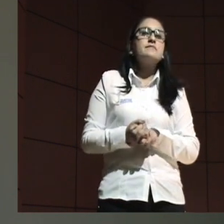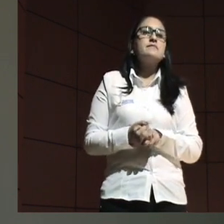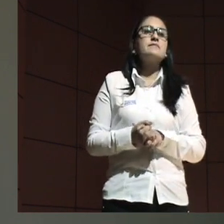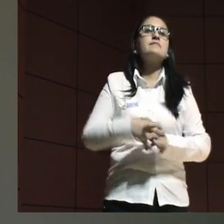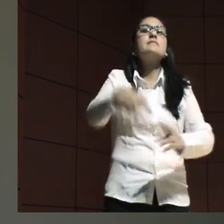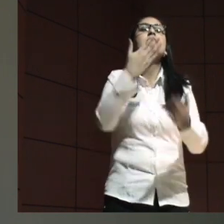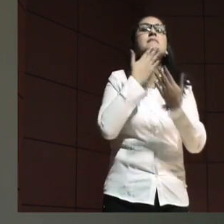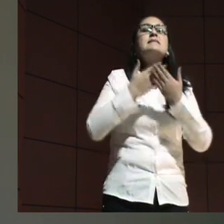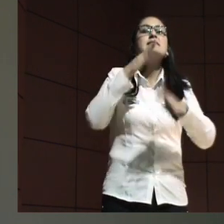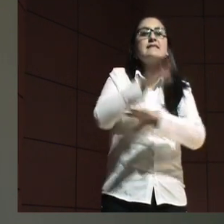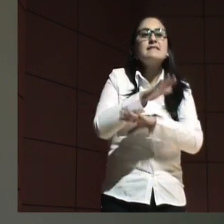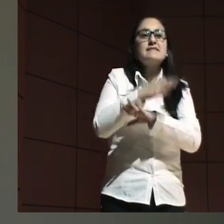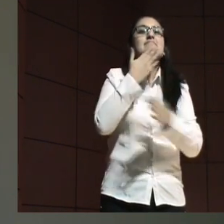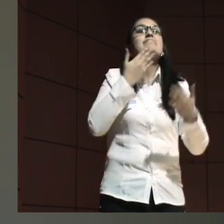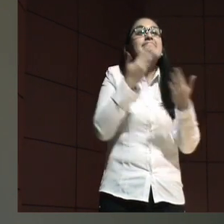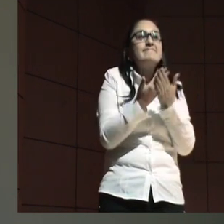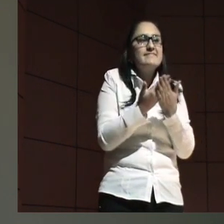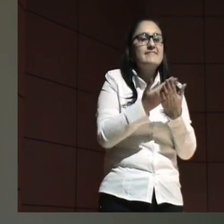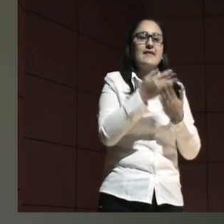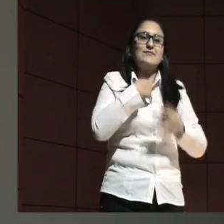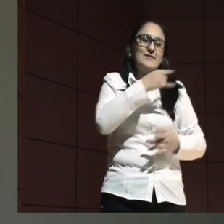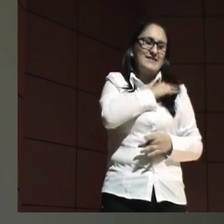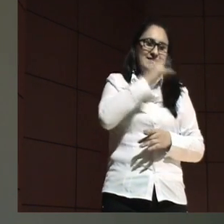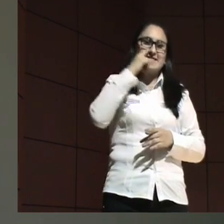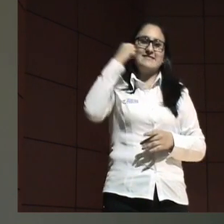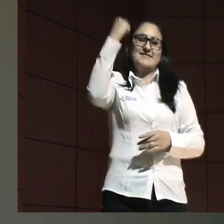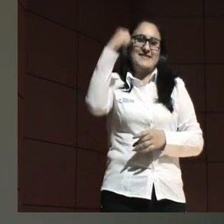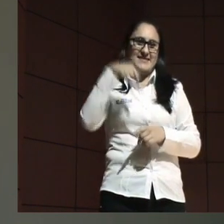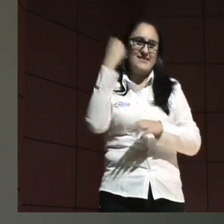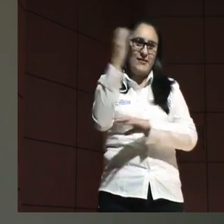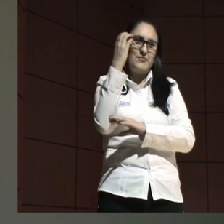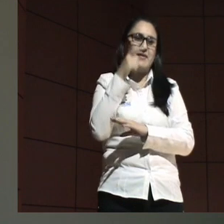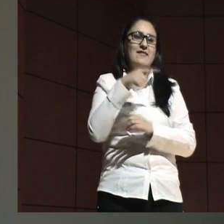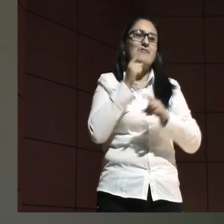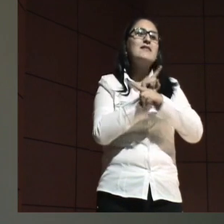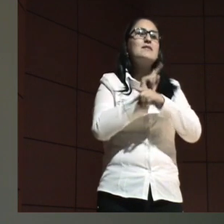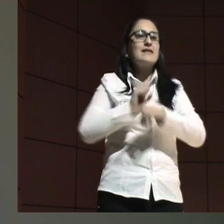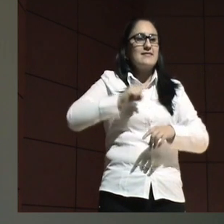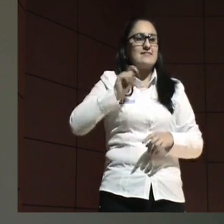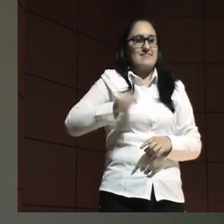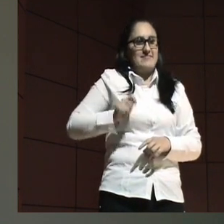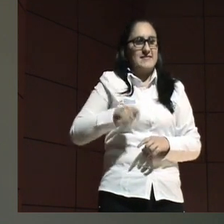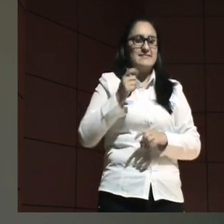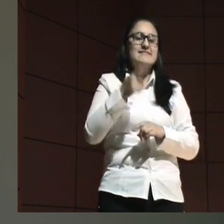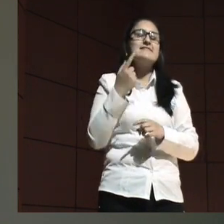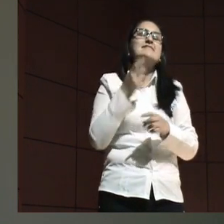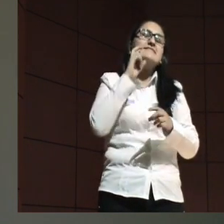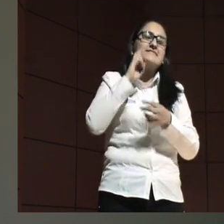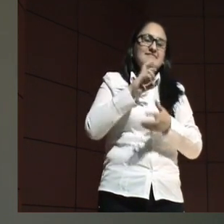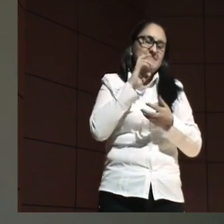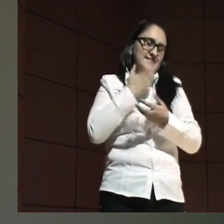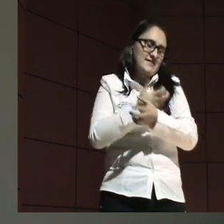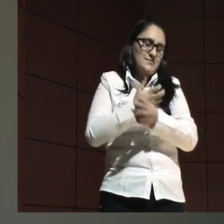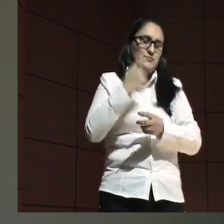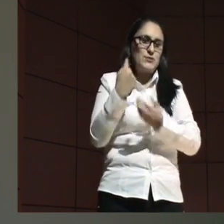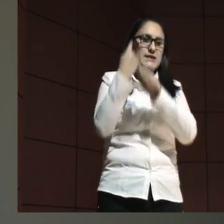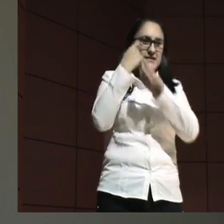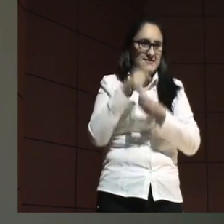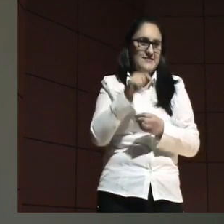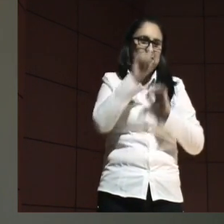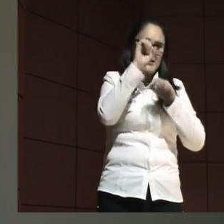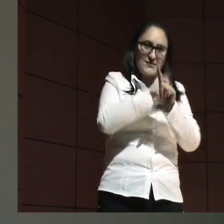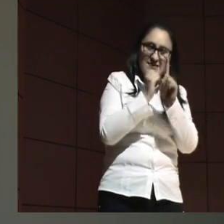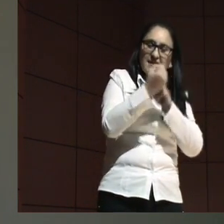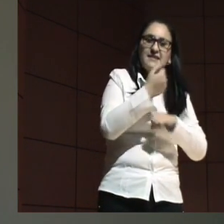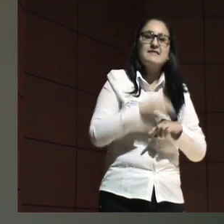Muy buenas tardes, agradecemos en nombre de la Universidad Nacional de Colombia, la Facultad de Derecho, Ciencias Políticas y Sociales y el Grupo de Derecho